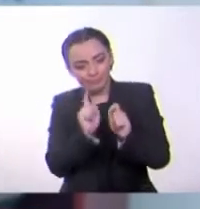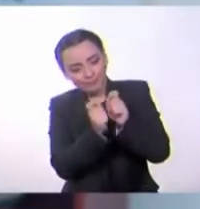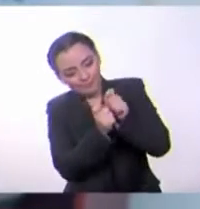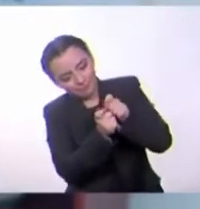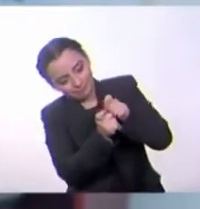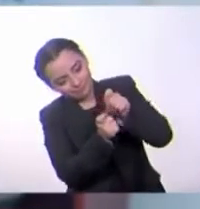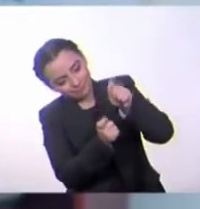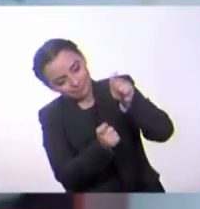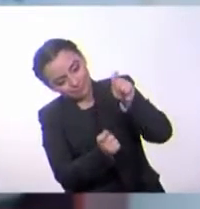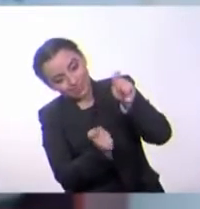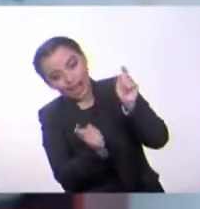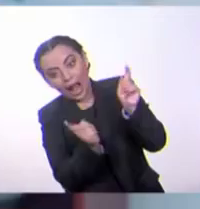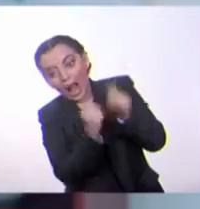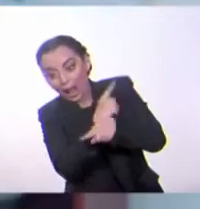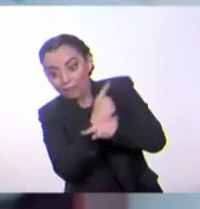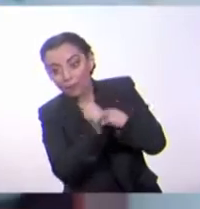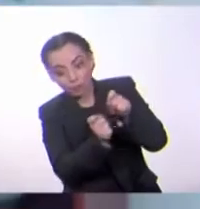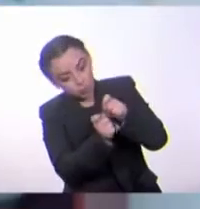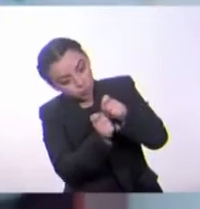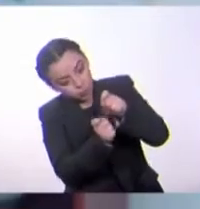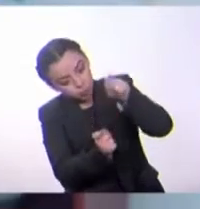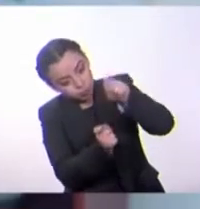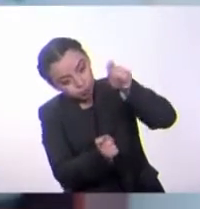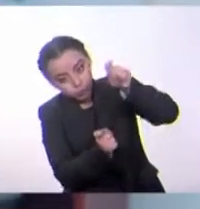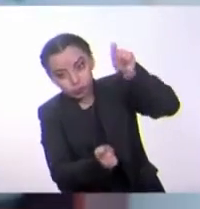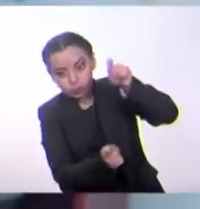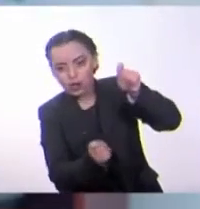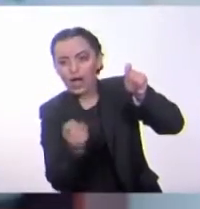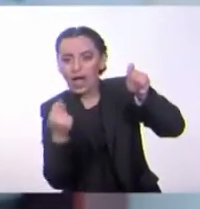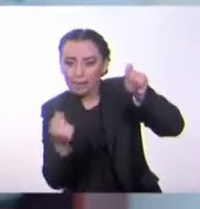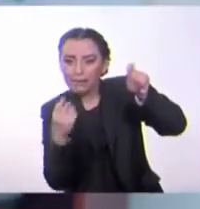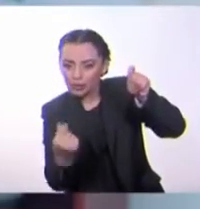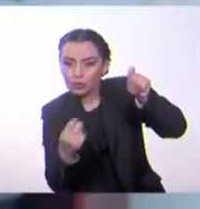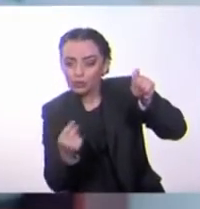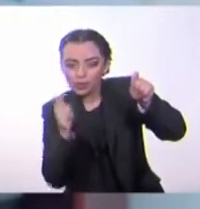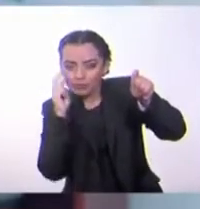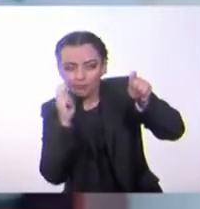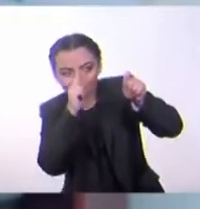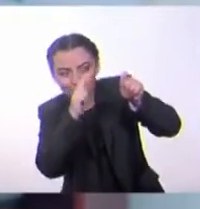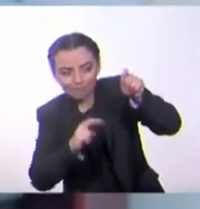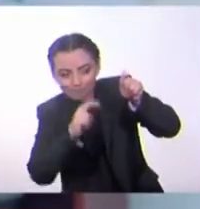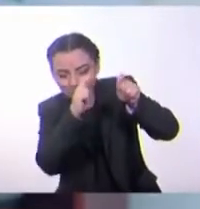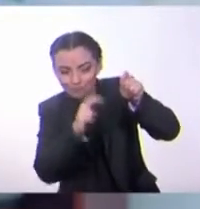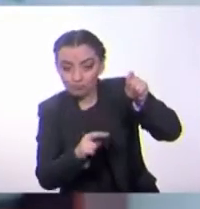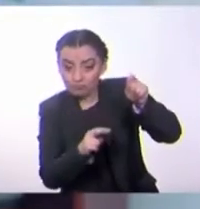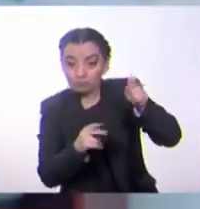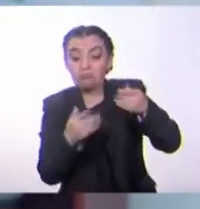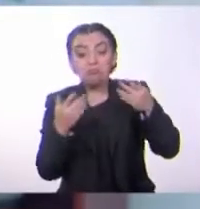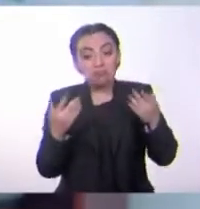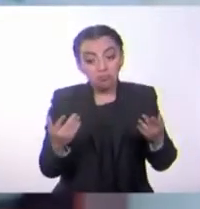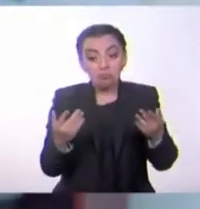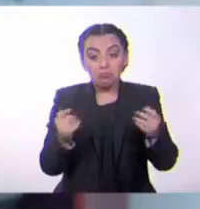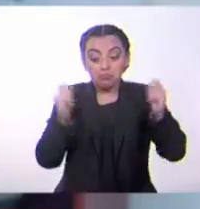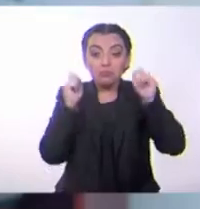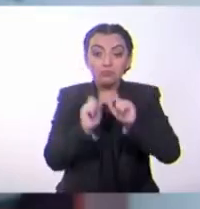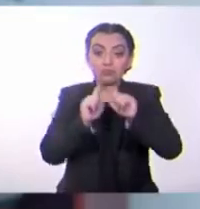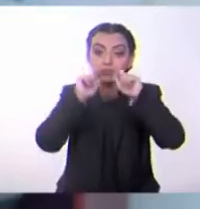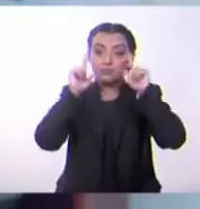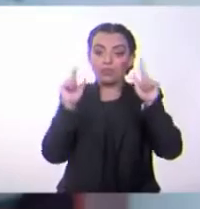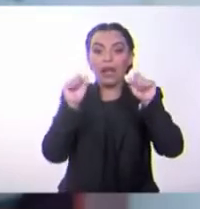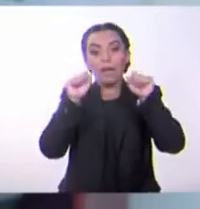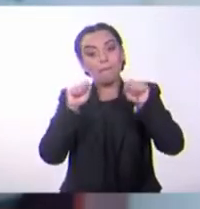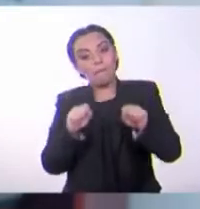crecimiento. Aunque recuerda, no te sorprendas, porque también es una variable el crecimiento. Por lo tanto,